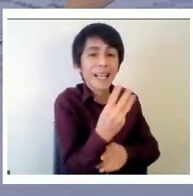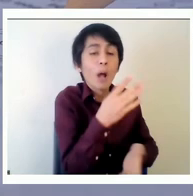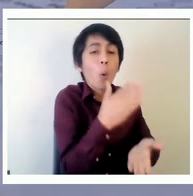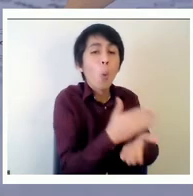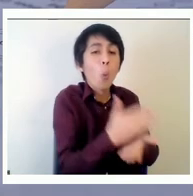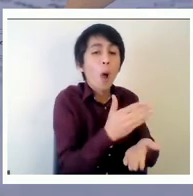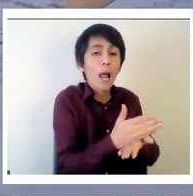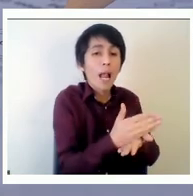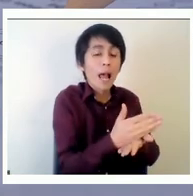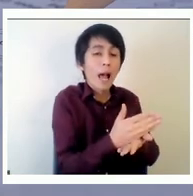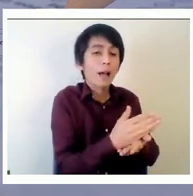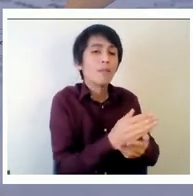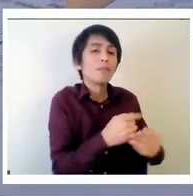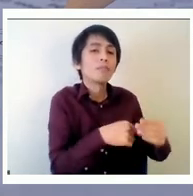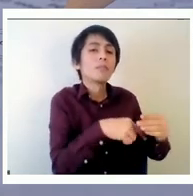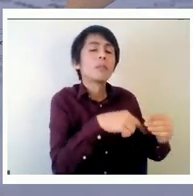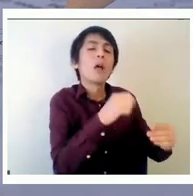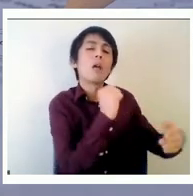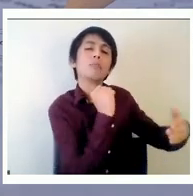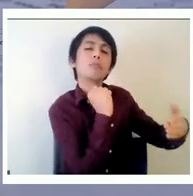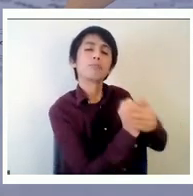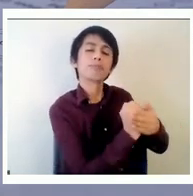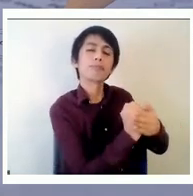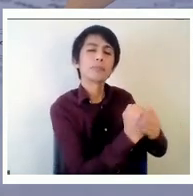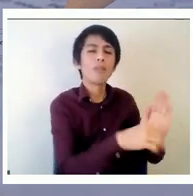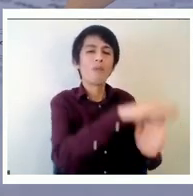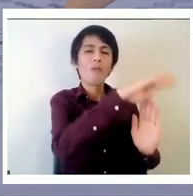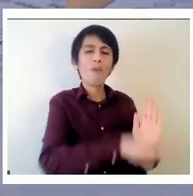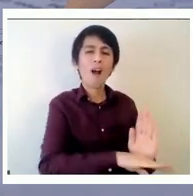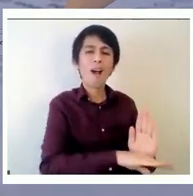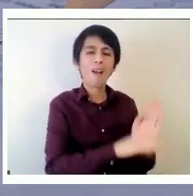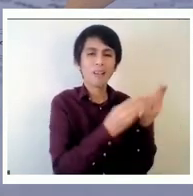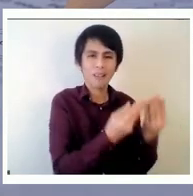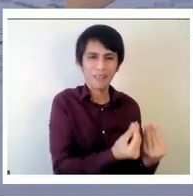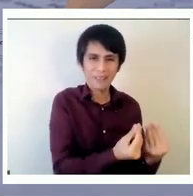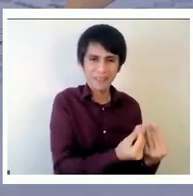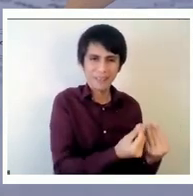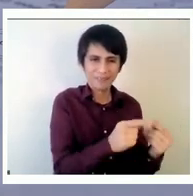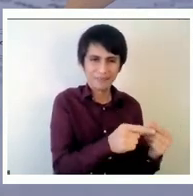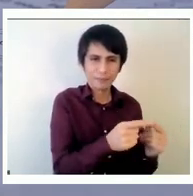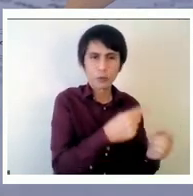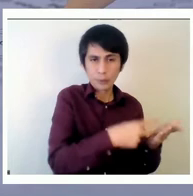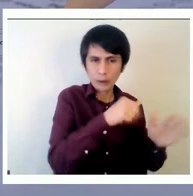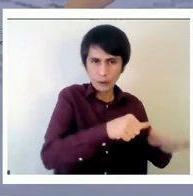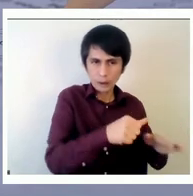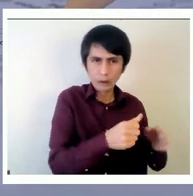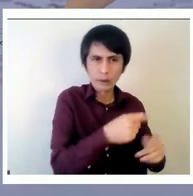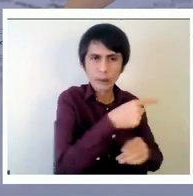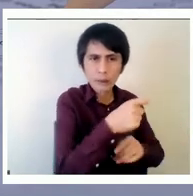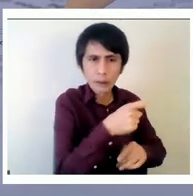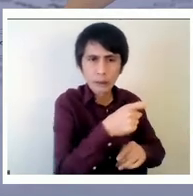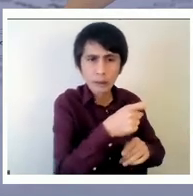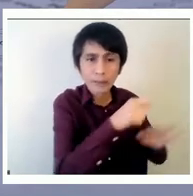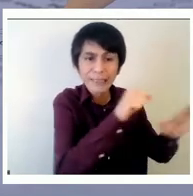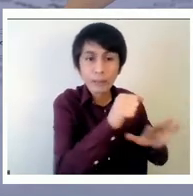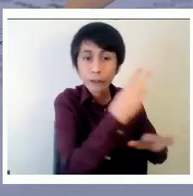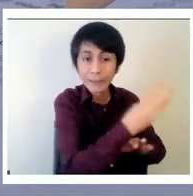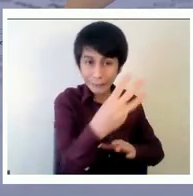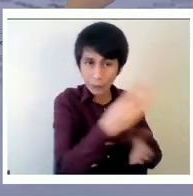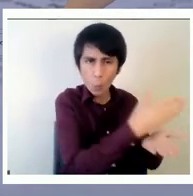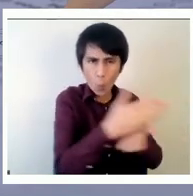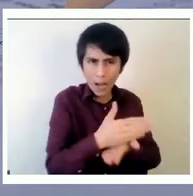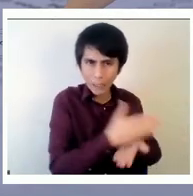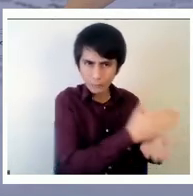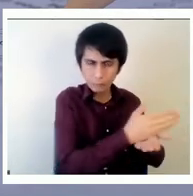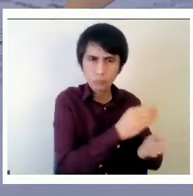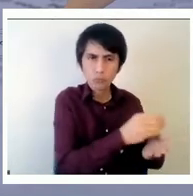baja de la tabla como decía Luis el 2019 que fue el último año de operación del